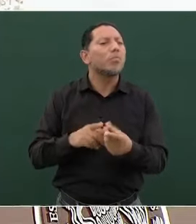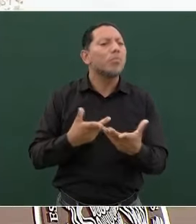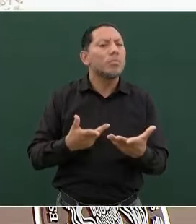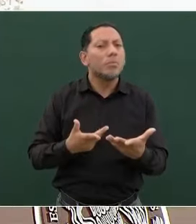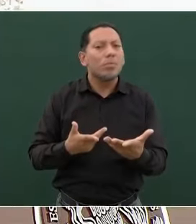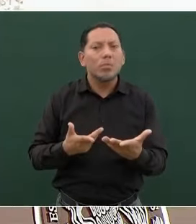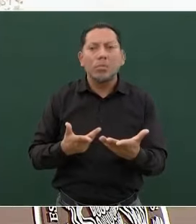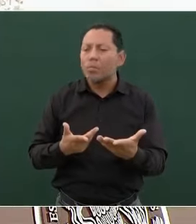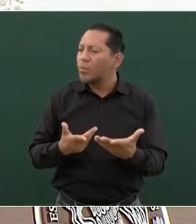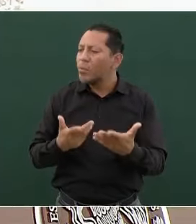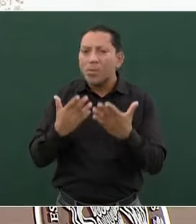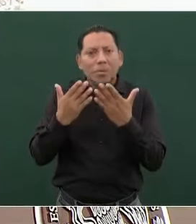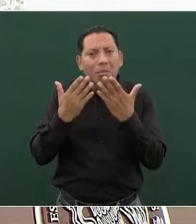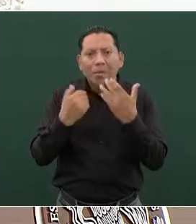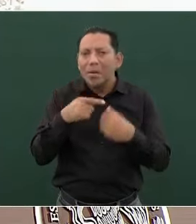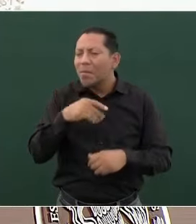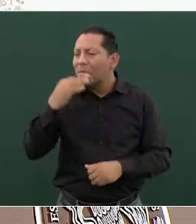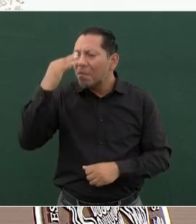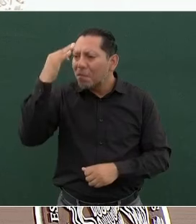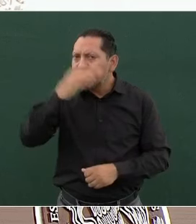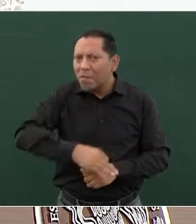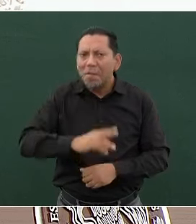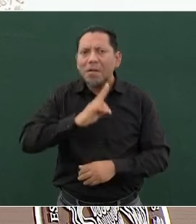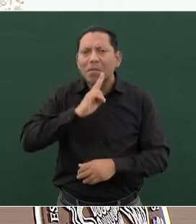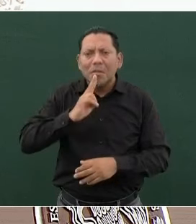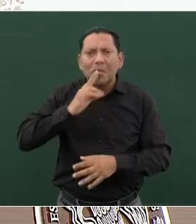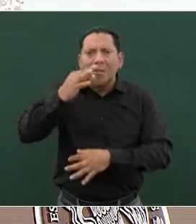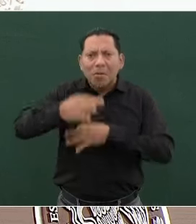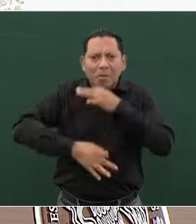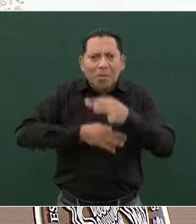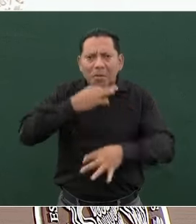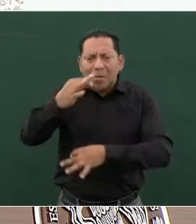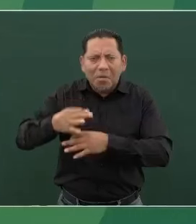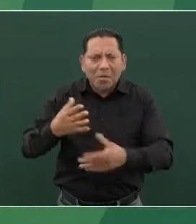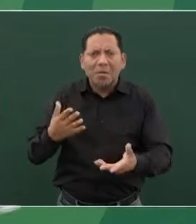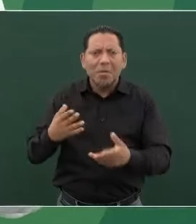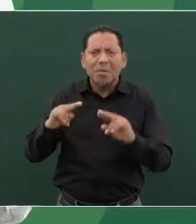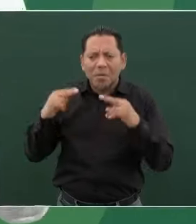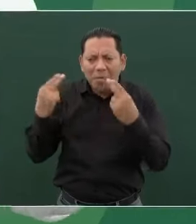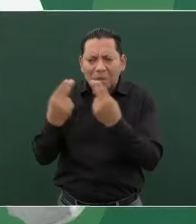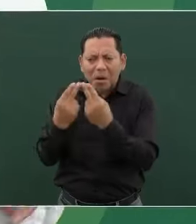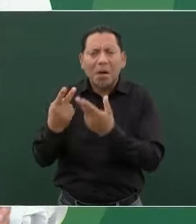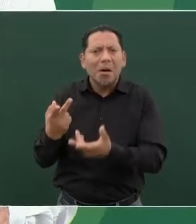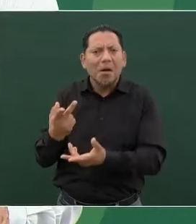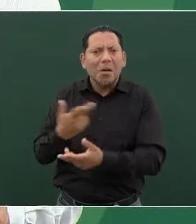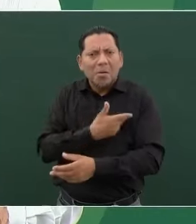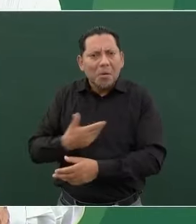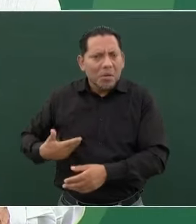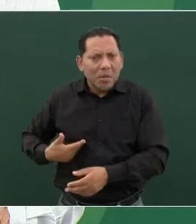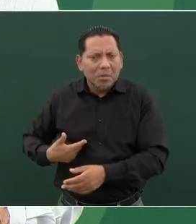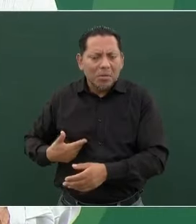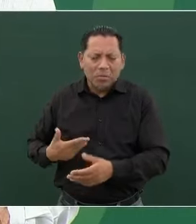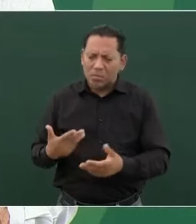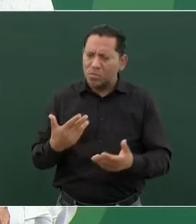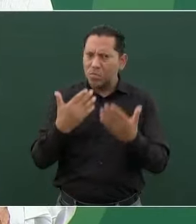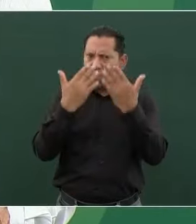No hay, porque lo que estimo más importante en mi vida